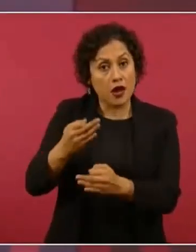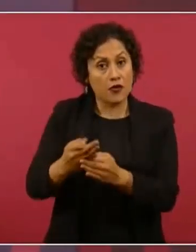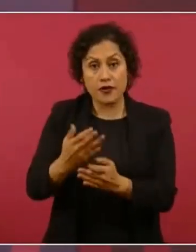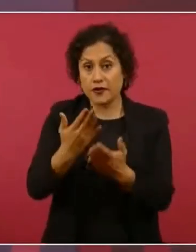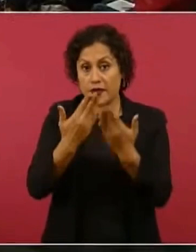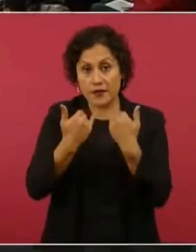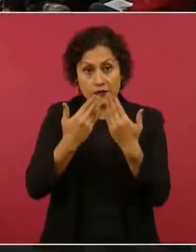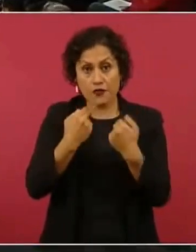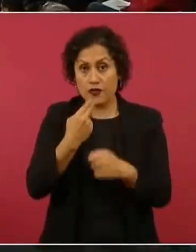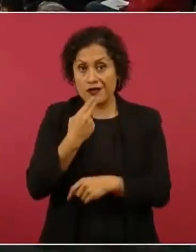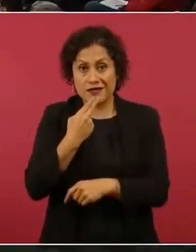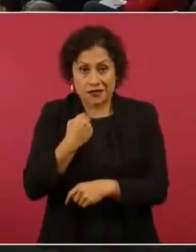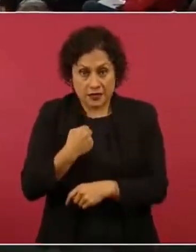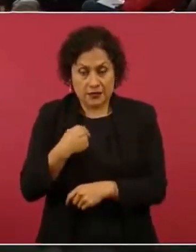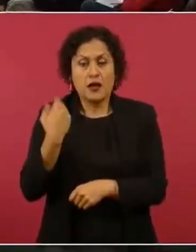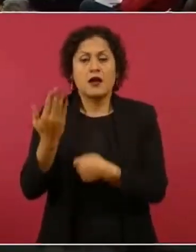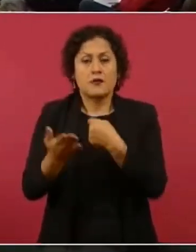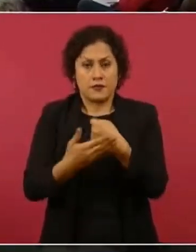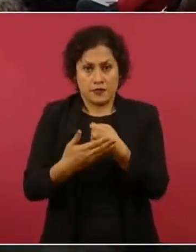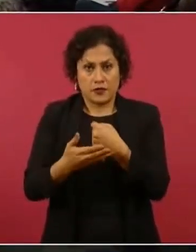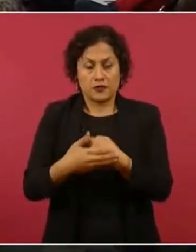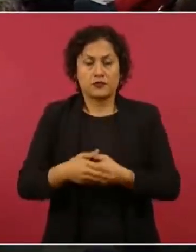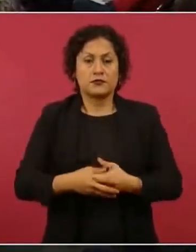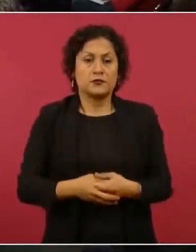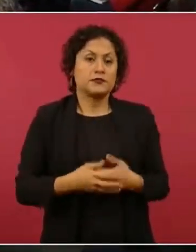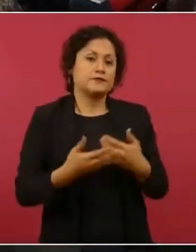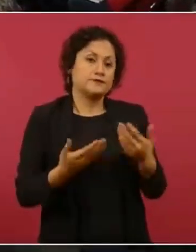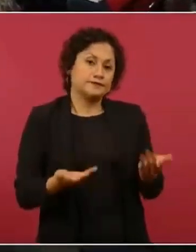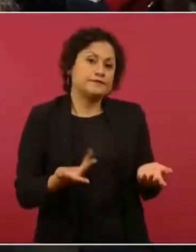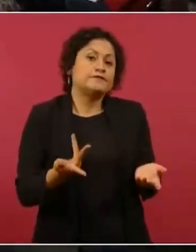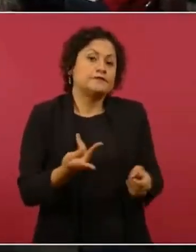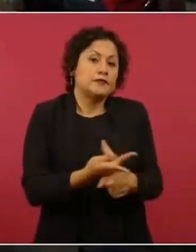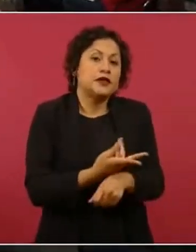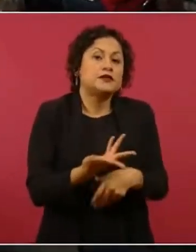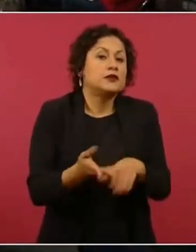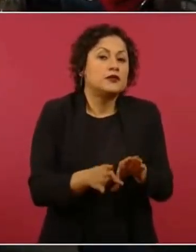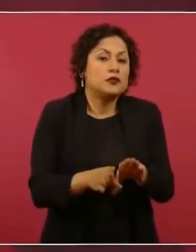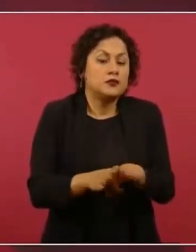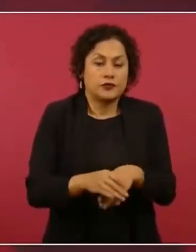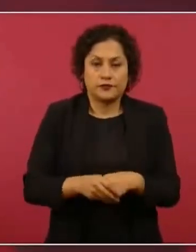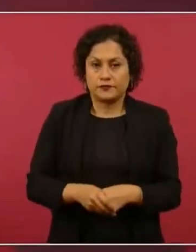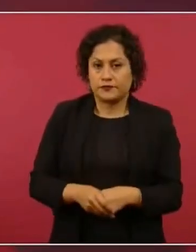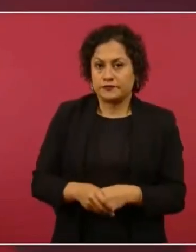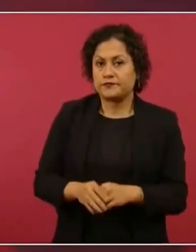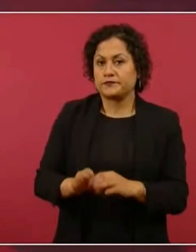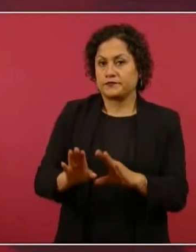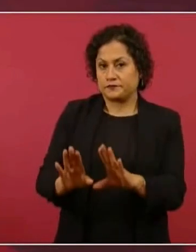¿Queda año y medio, señor presidente? ¿Para qué funcione? Va a funcionar. Es muchísimo tiempo.